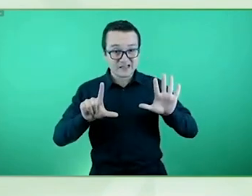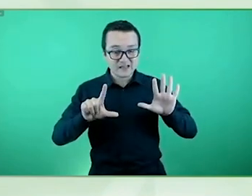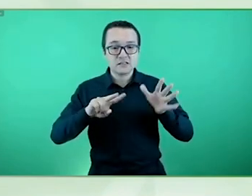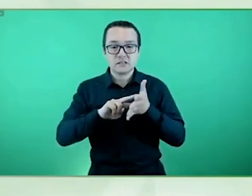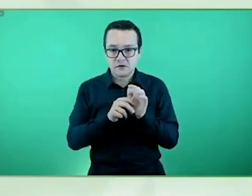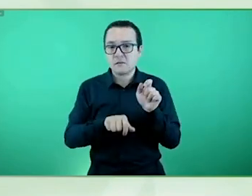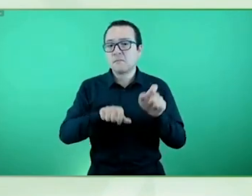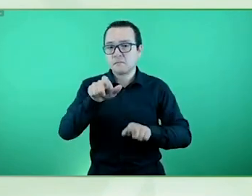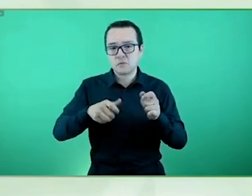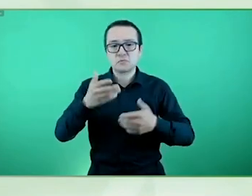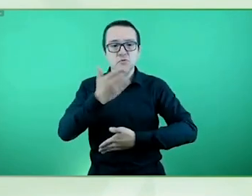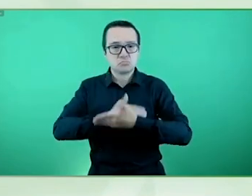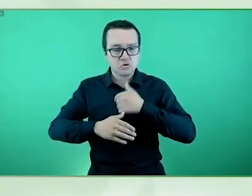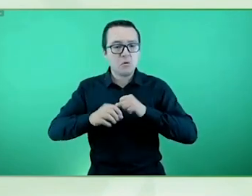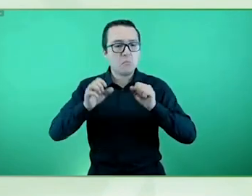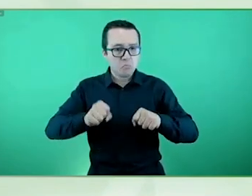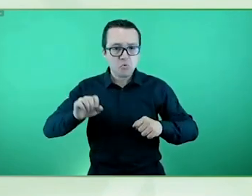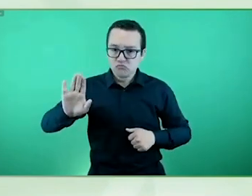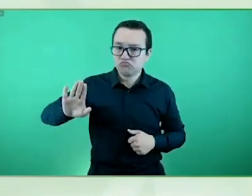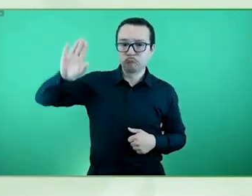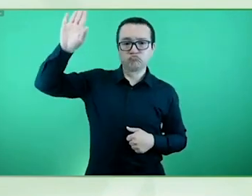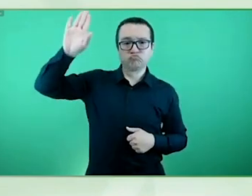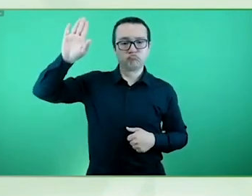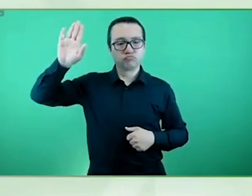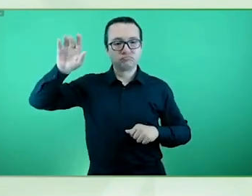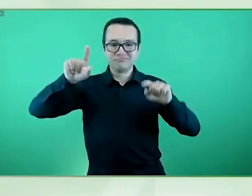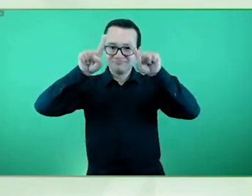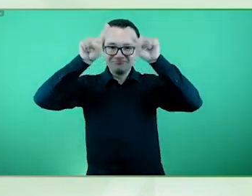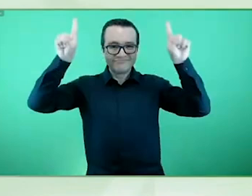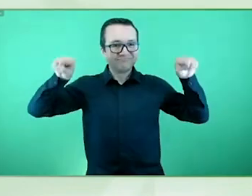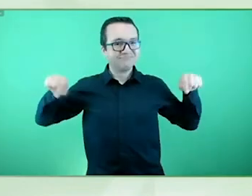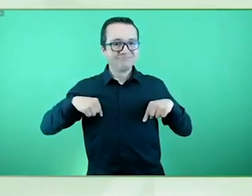candidatos a las elecciones del Parlamento Europeo solo en siete